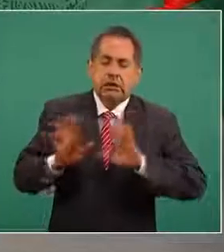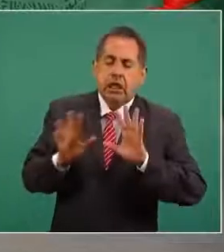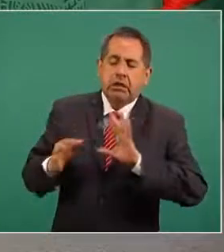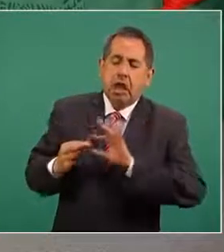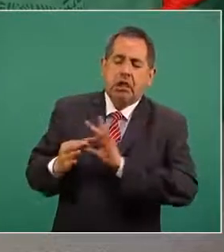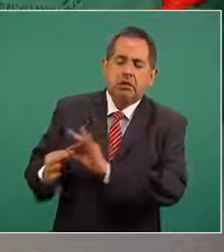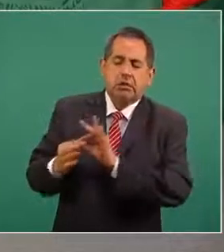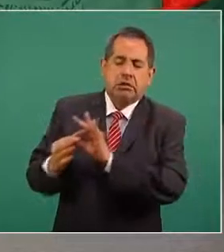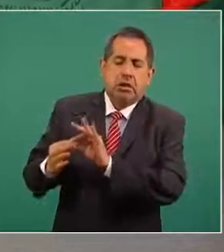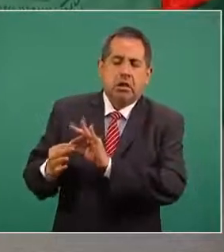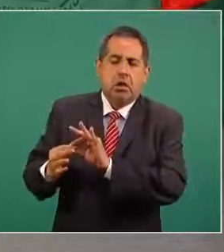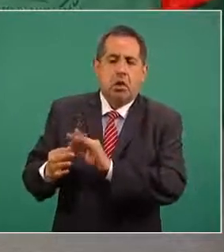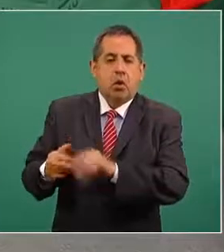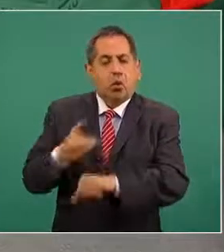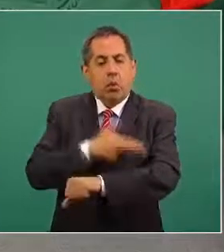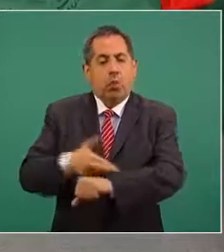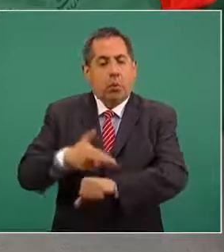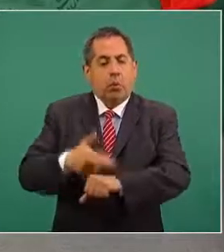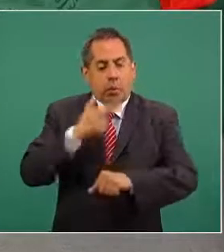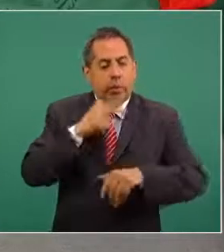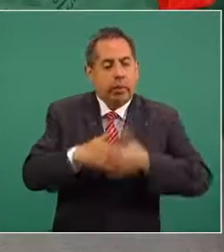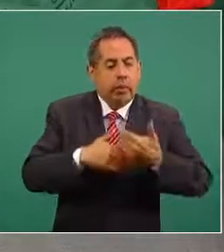el procedimiento,